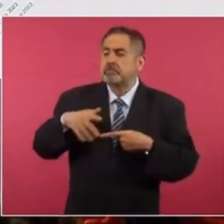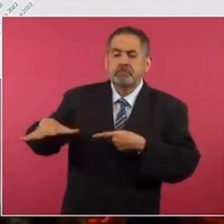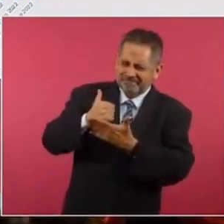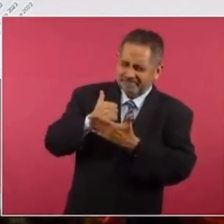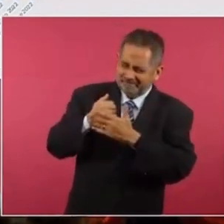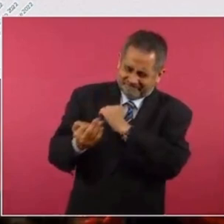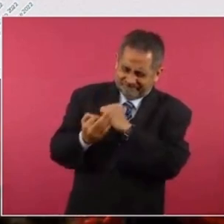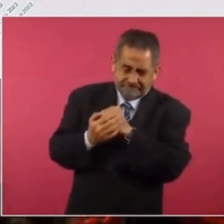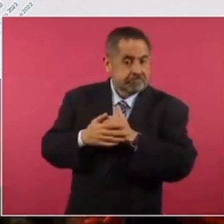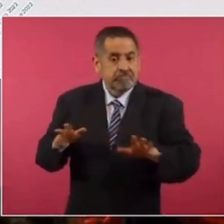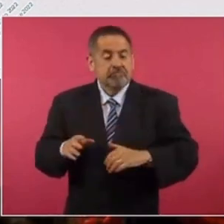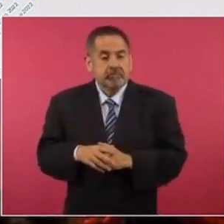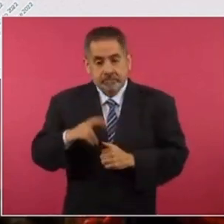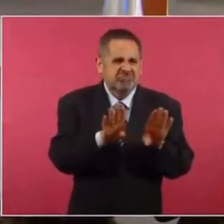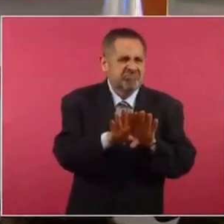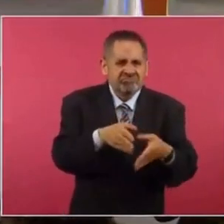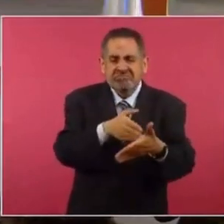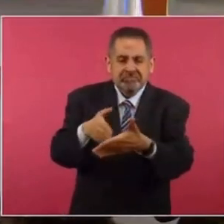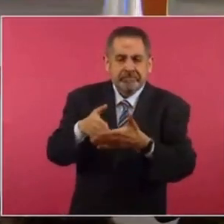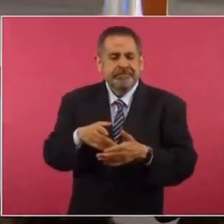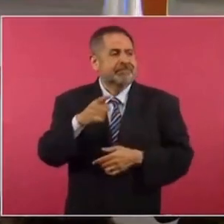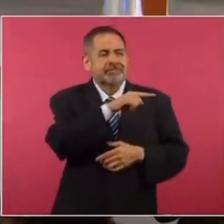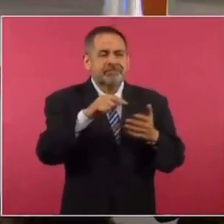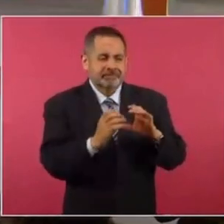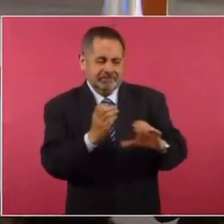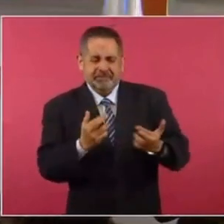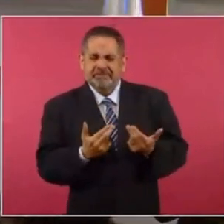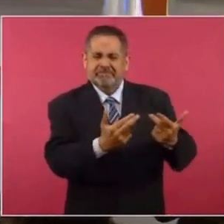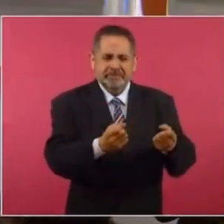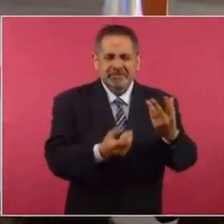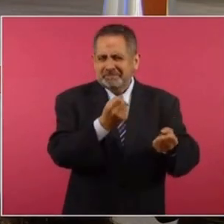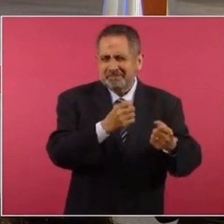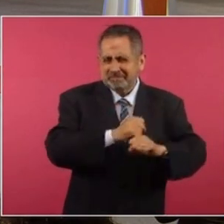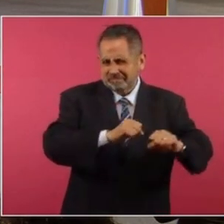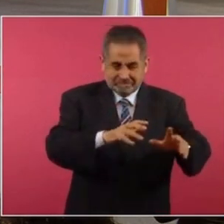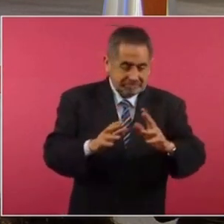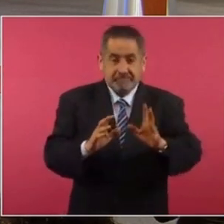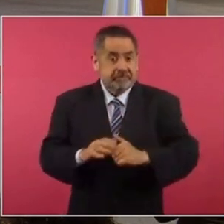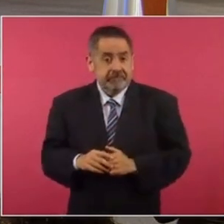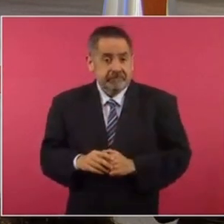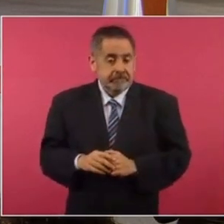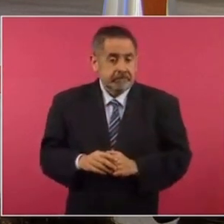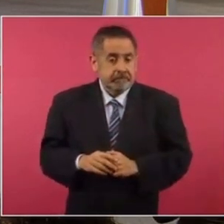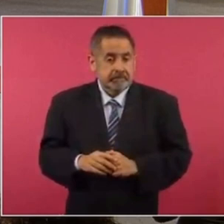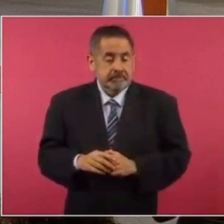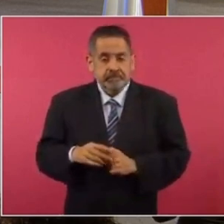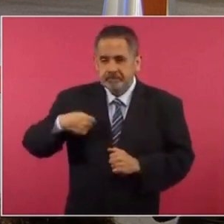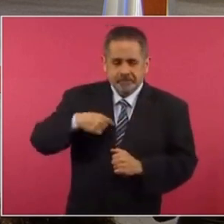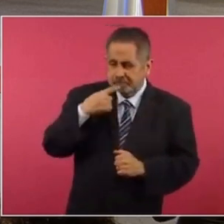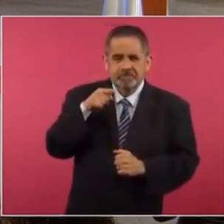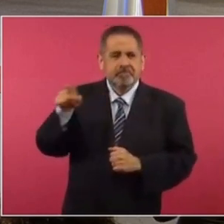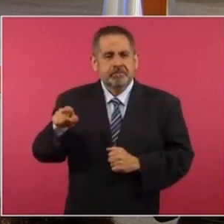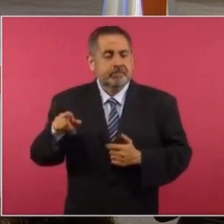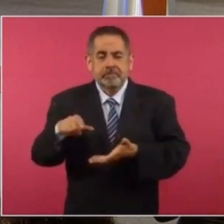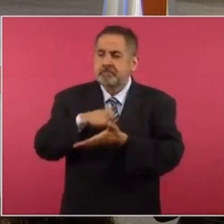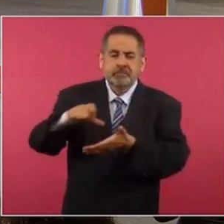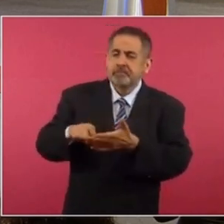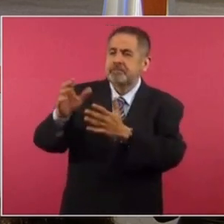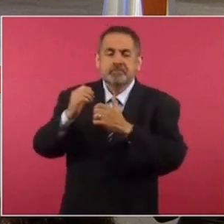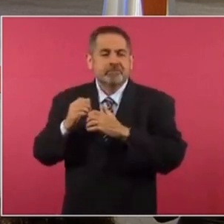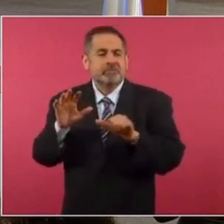pueblo porque hubo bloqueos, nos destruyeron ductos. Tuvimos que recurrir a la compra